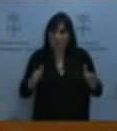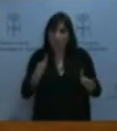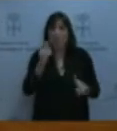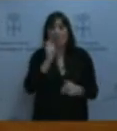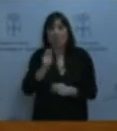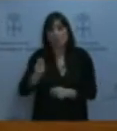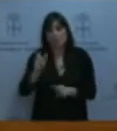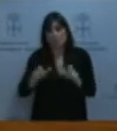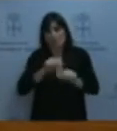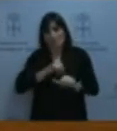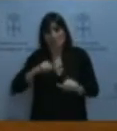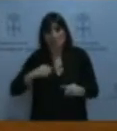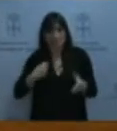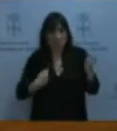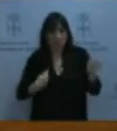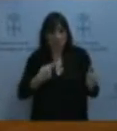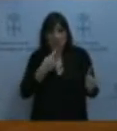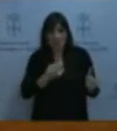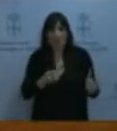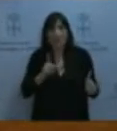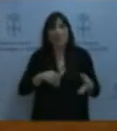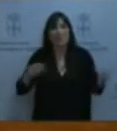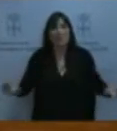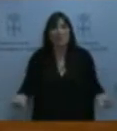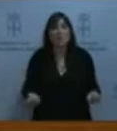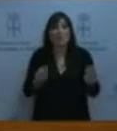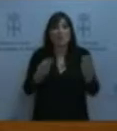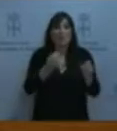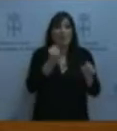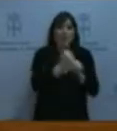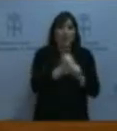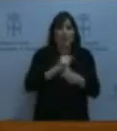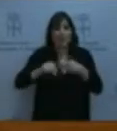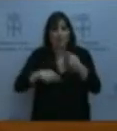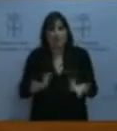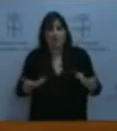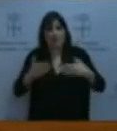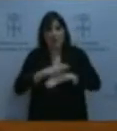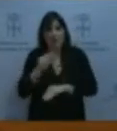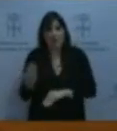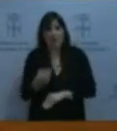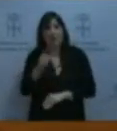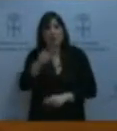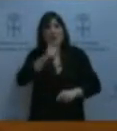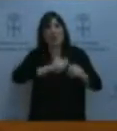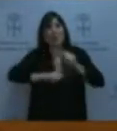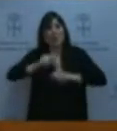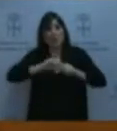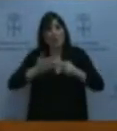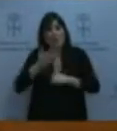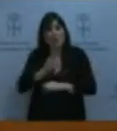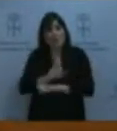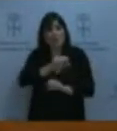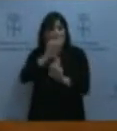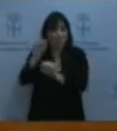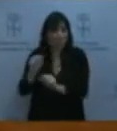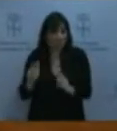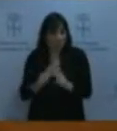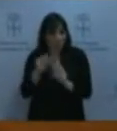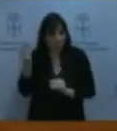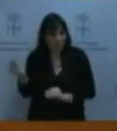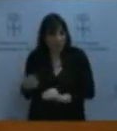se mejoraba la conciliación, se potenciaba la representatividad de asociaciones, se mejoraba la protección social y también la fiscalidad de los autónomos.